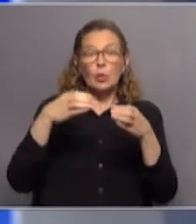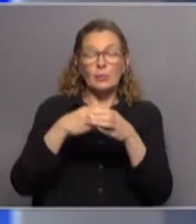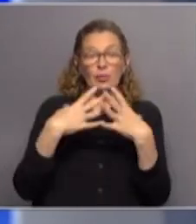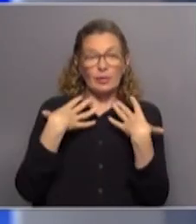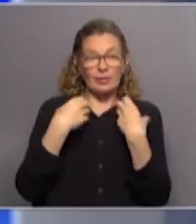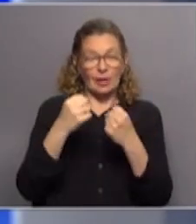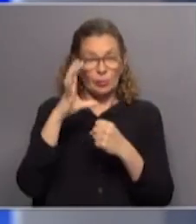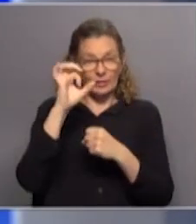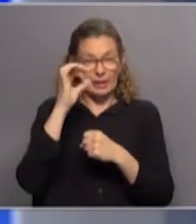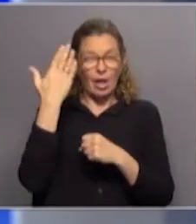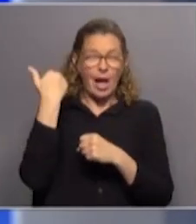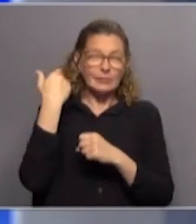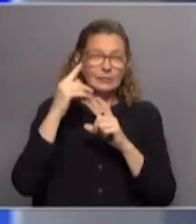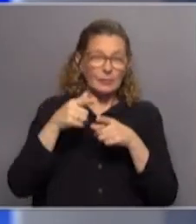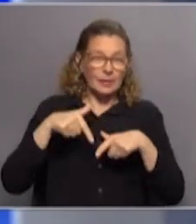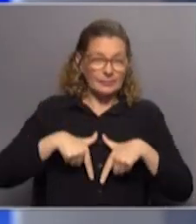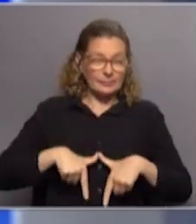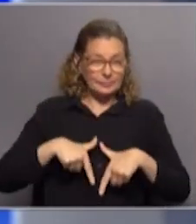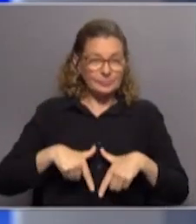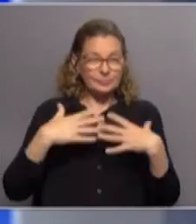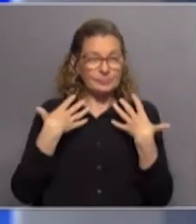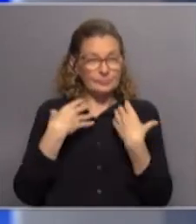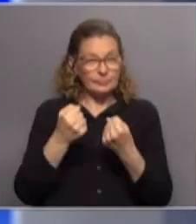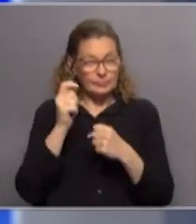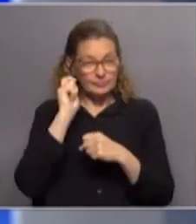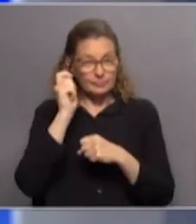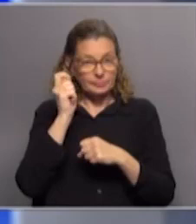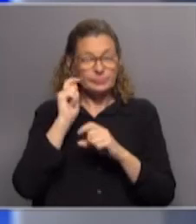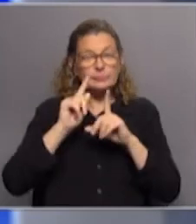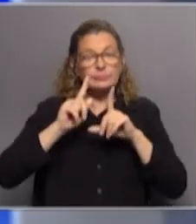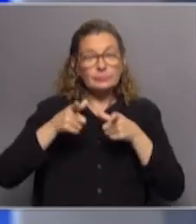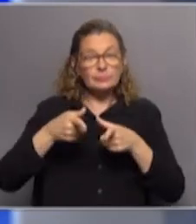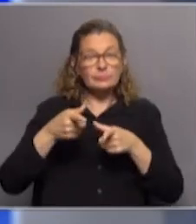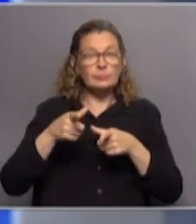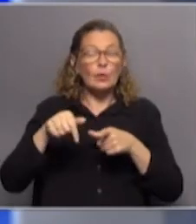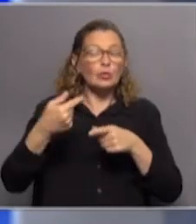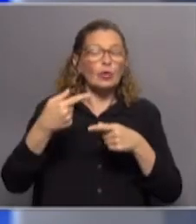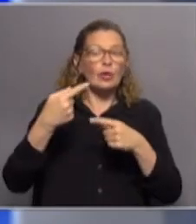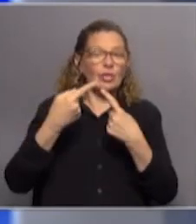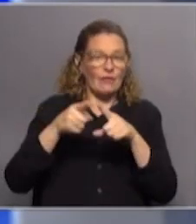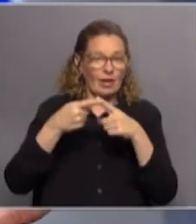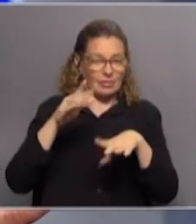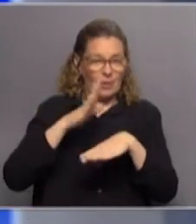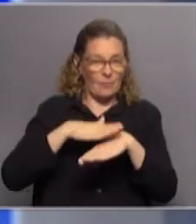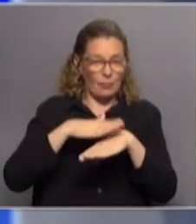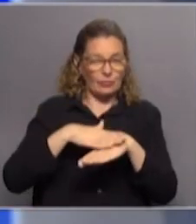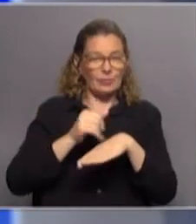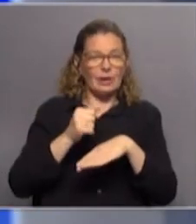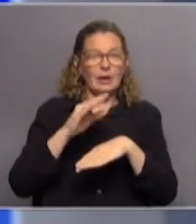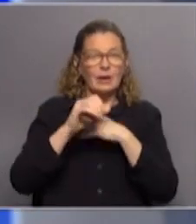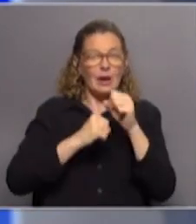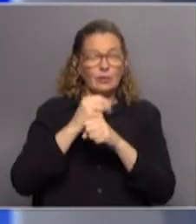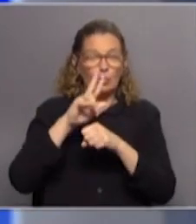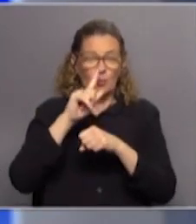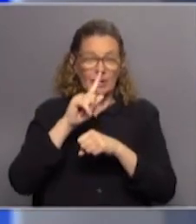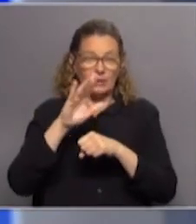Salud del Senado. En el pasado, ministro de Salud Pública y también ocupando otros cargos en ese ministerio. Fue de 2005 en